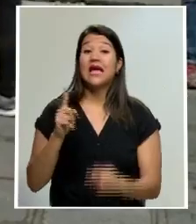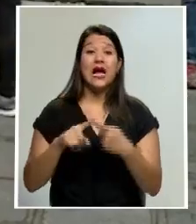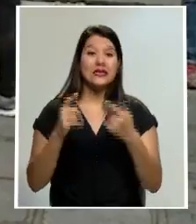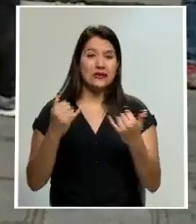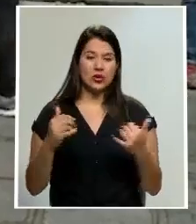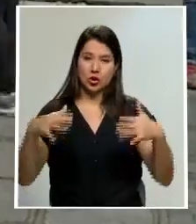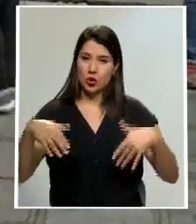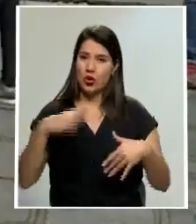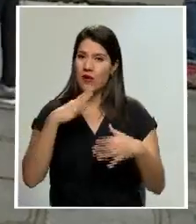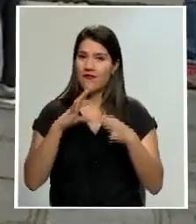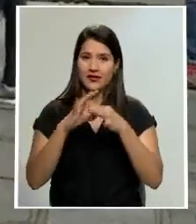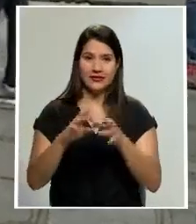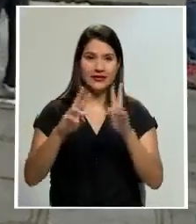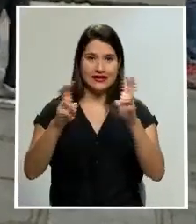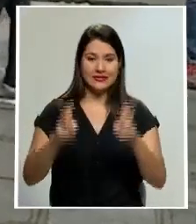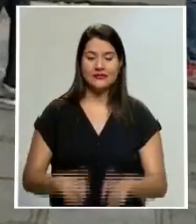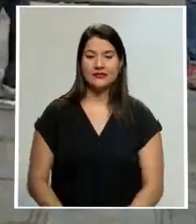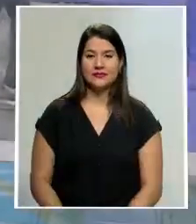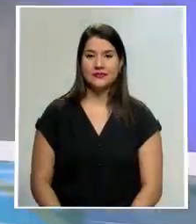se va a referir al tema.